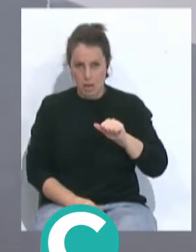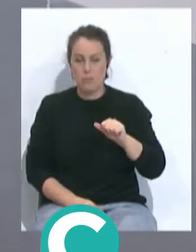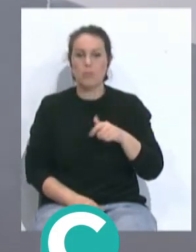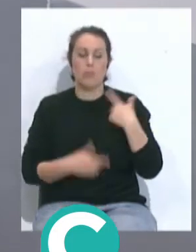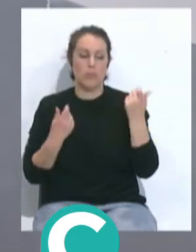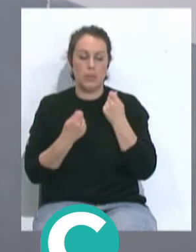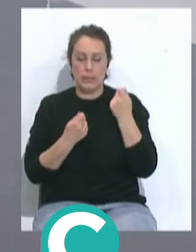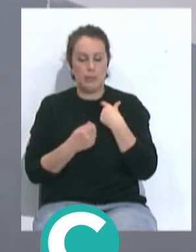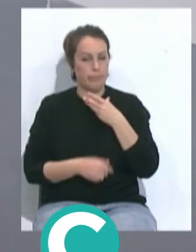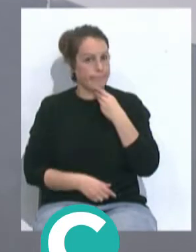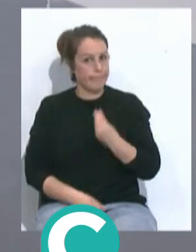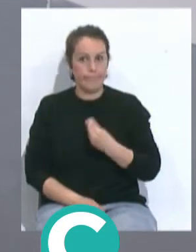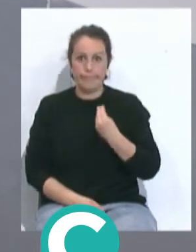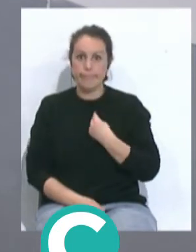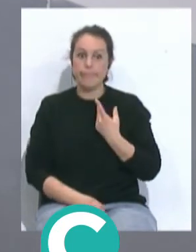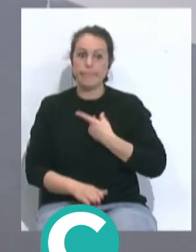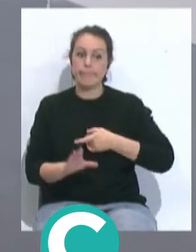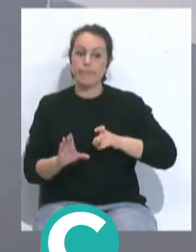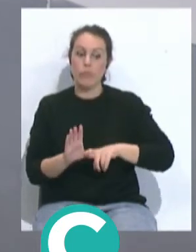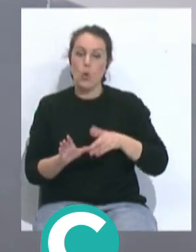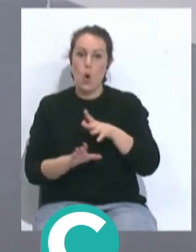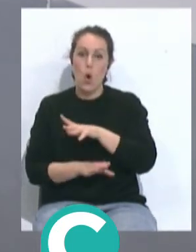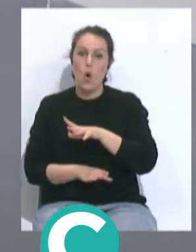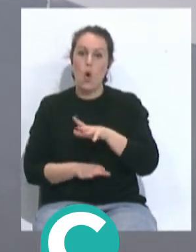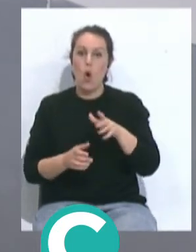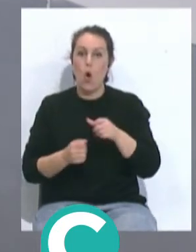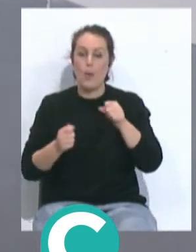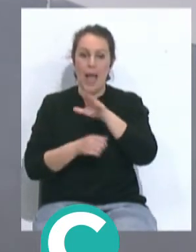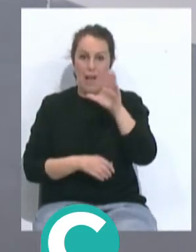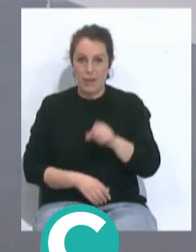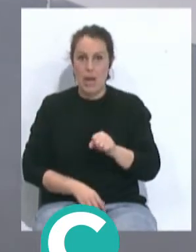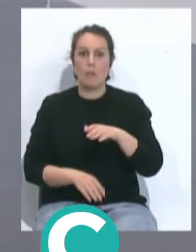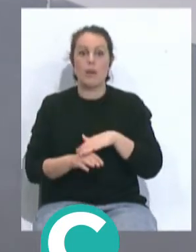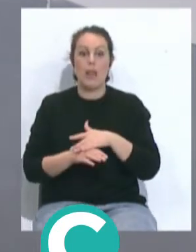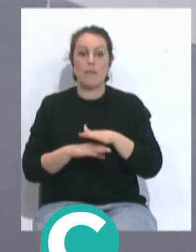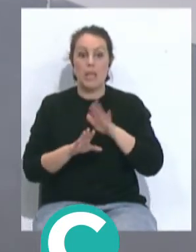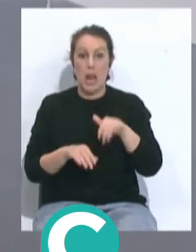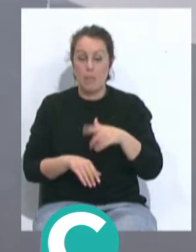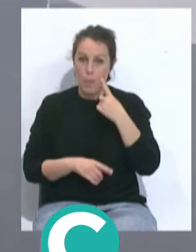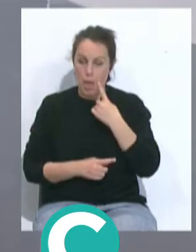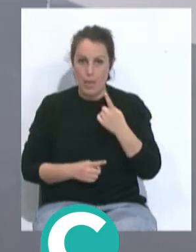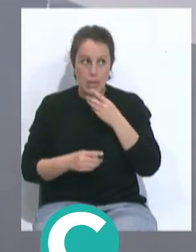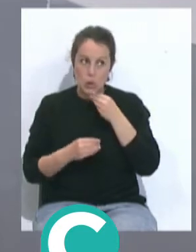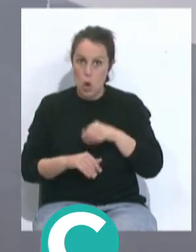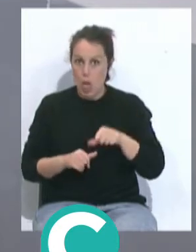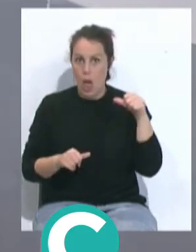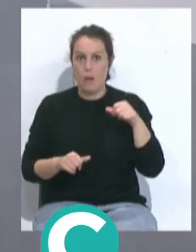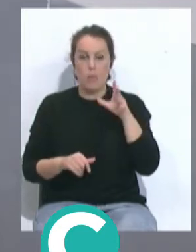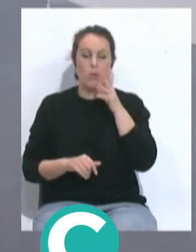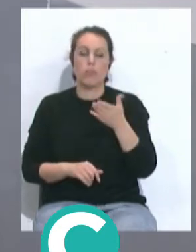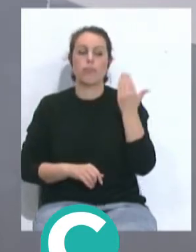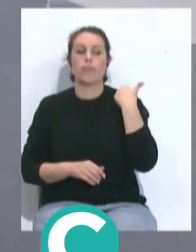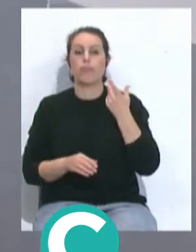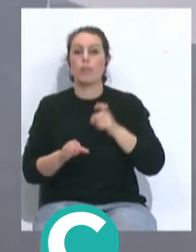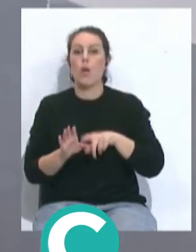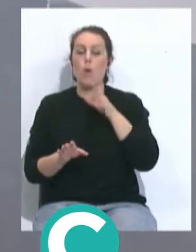campaña muy buena, se clasificaron para la Copa de África para la instancia final y por primera vez en la historia porque la otra vez que habían participado era